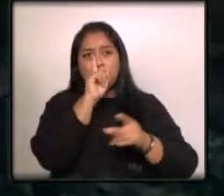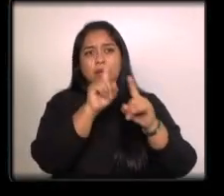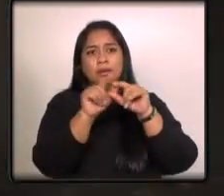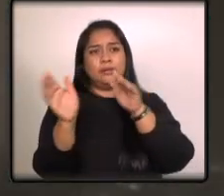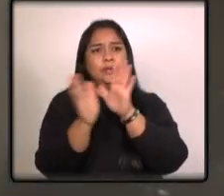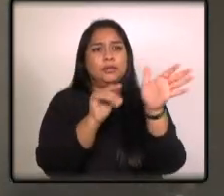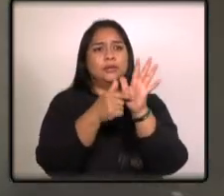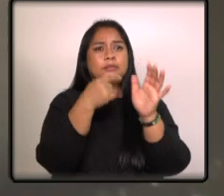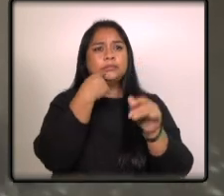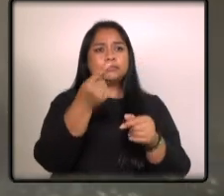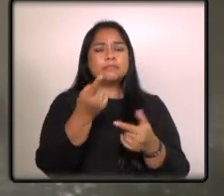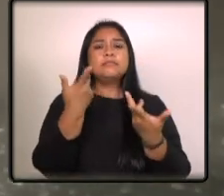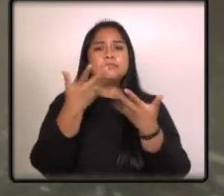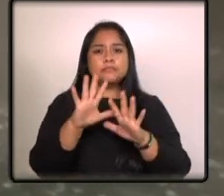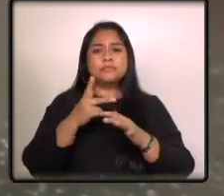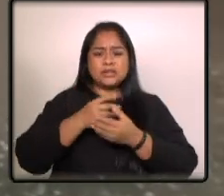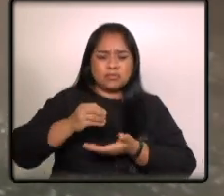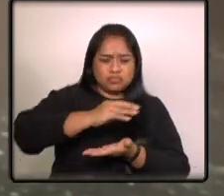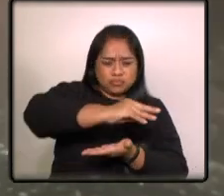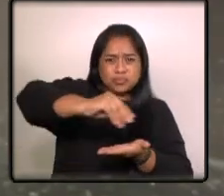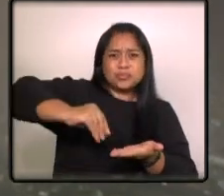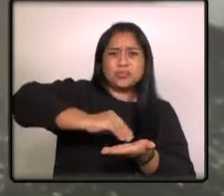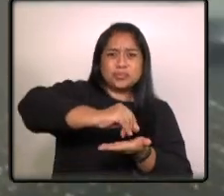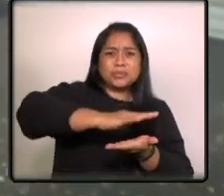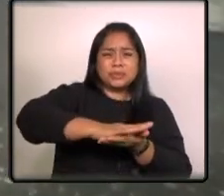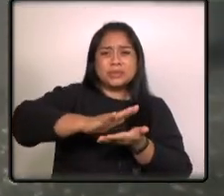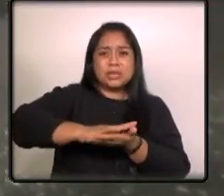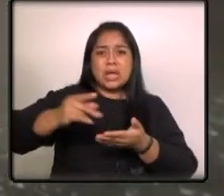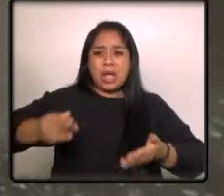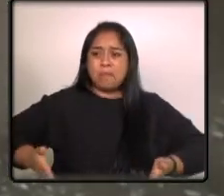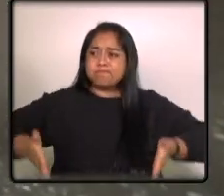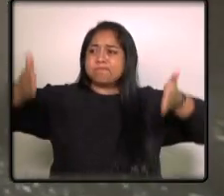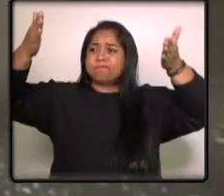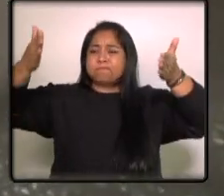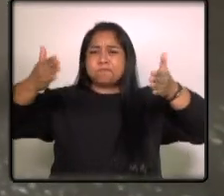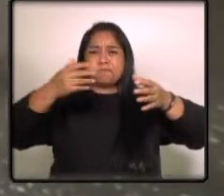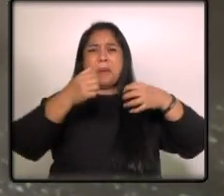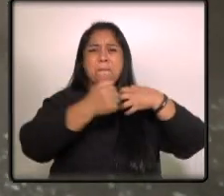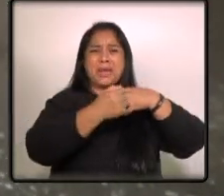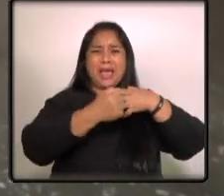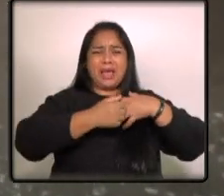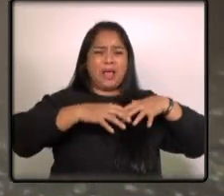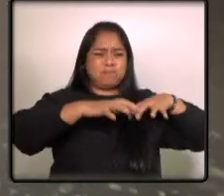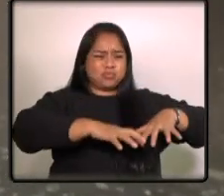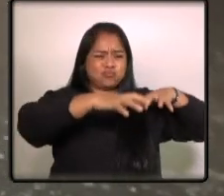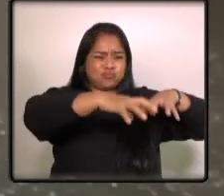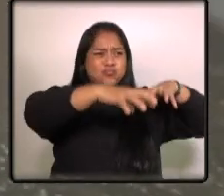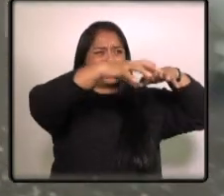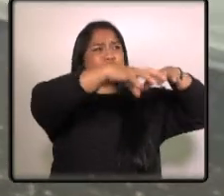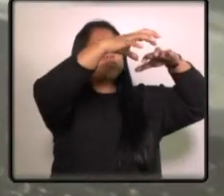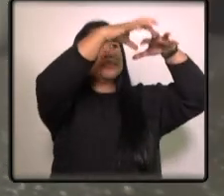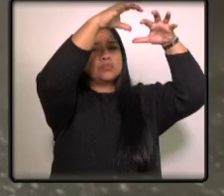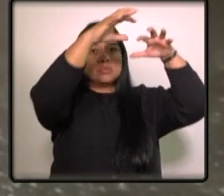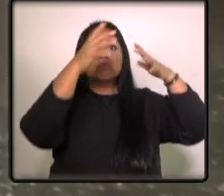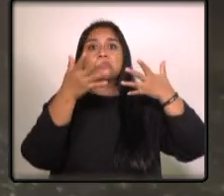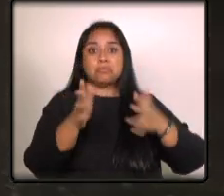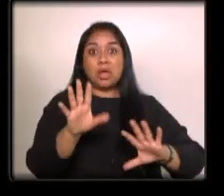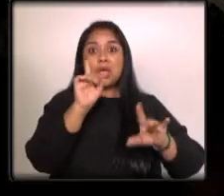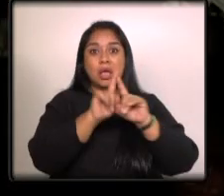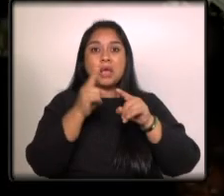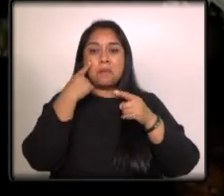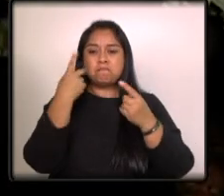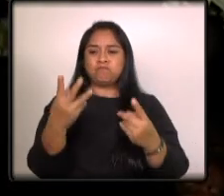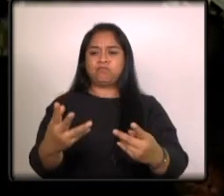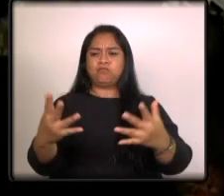procedió a la carreo de grava de río se colocó un muro seco con rocas pesadas para dar paso a la colocación de tela